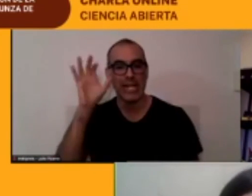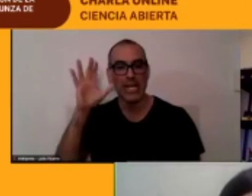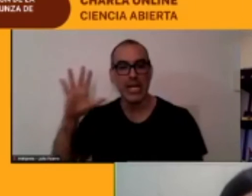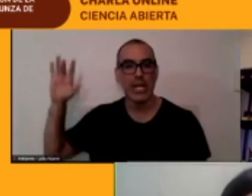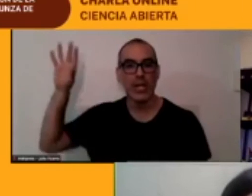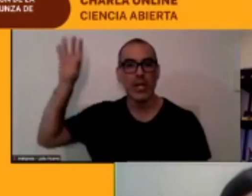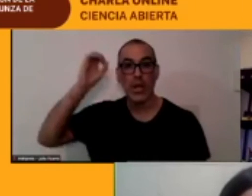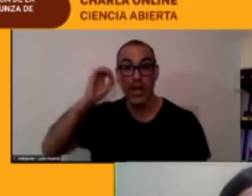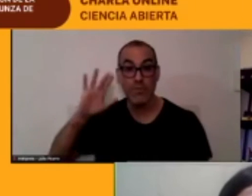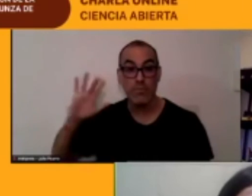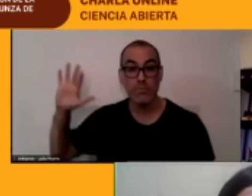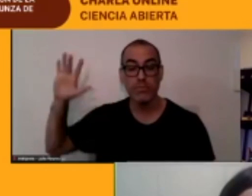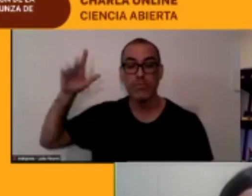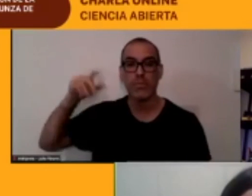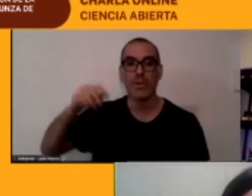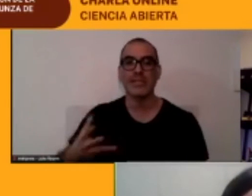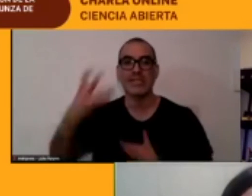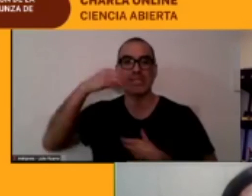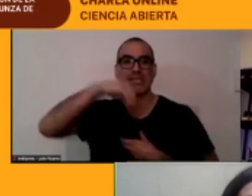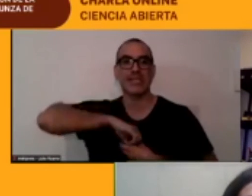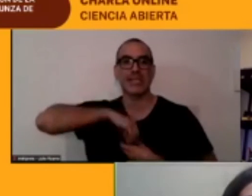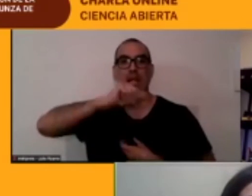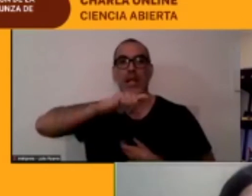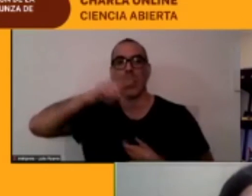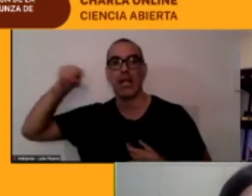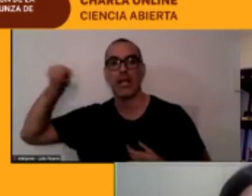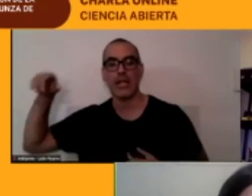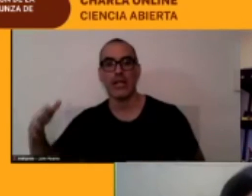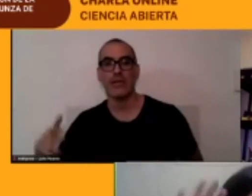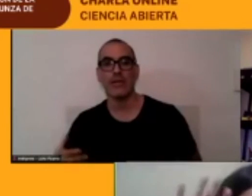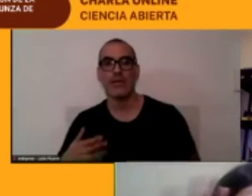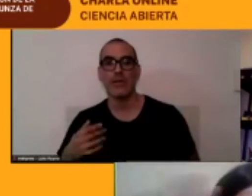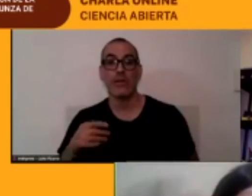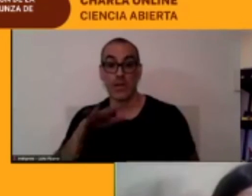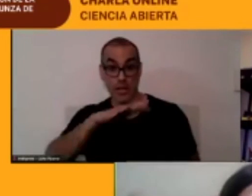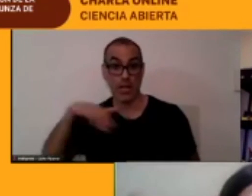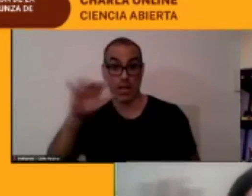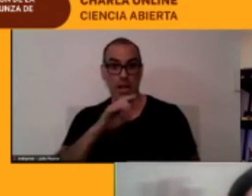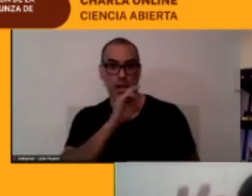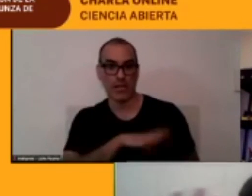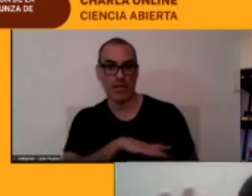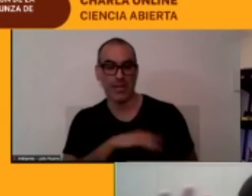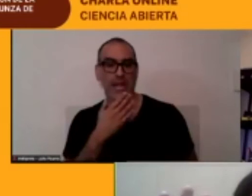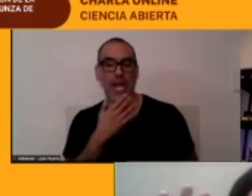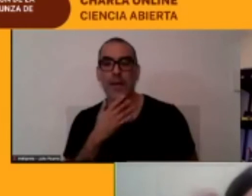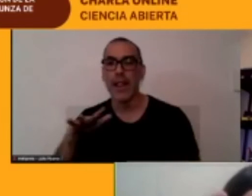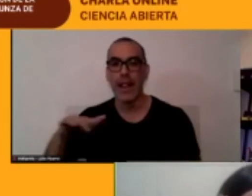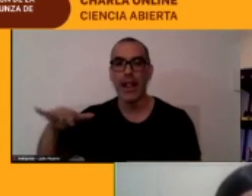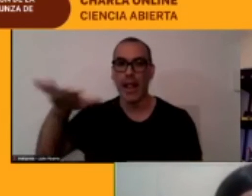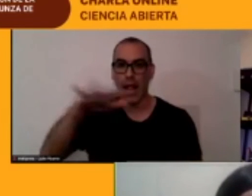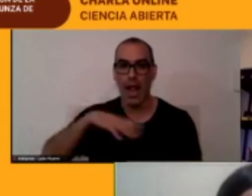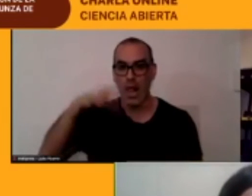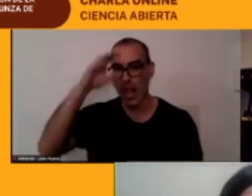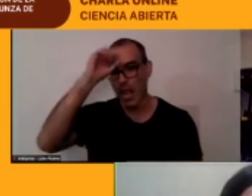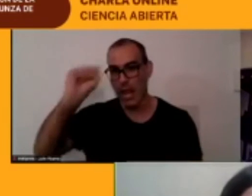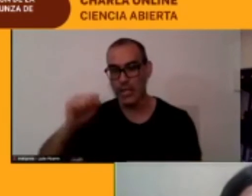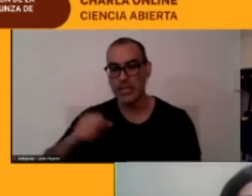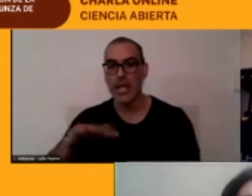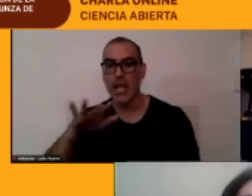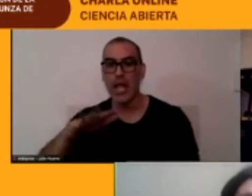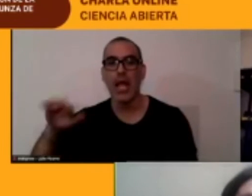atacameño y no solo del atacameño del área chilena sino que también del área argentina y del área del sur de Bolivia